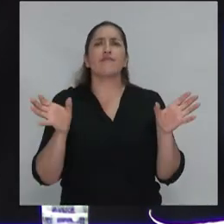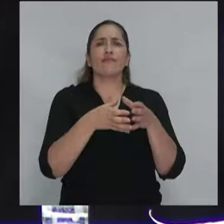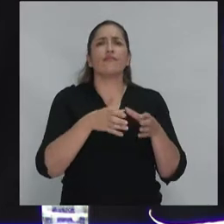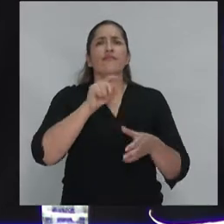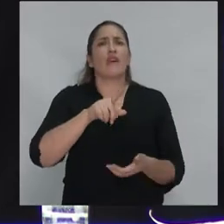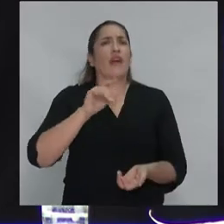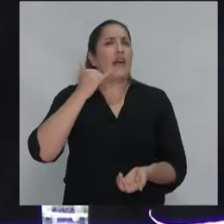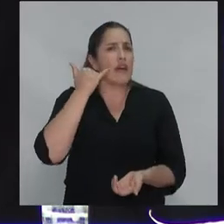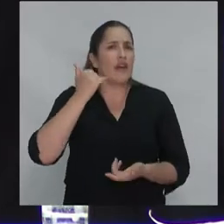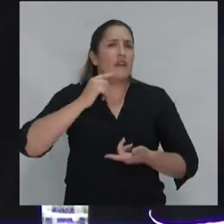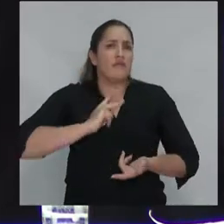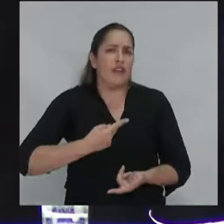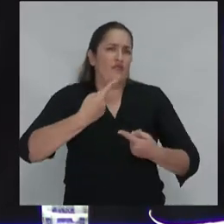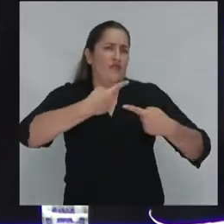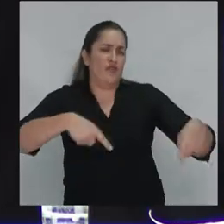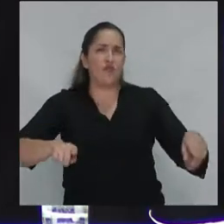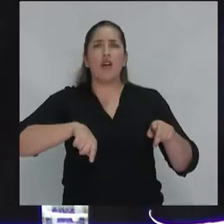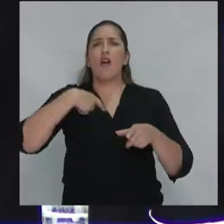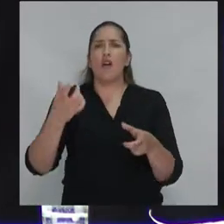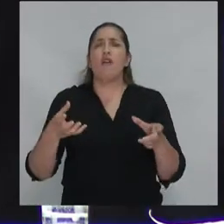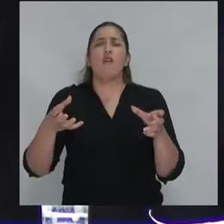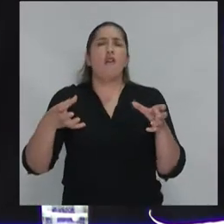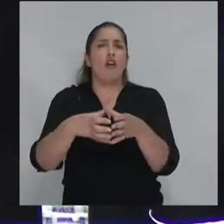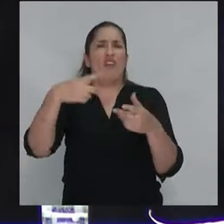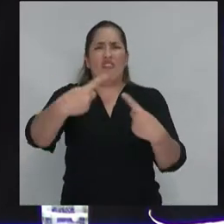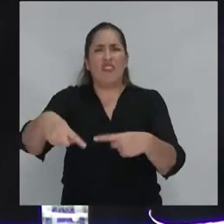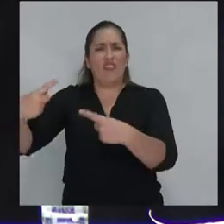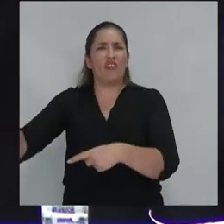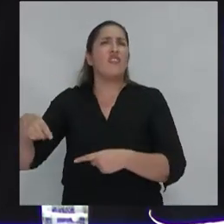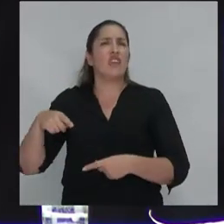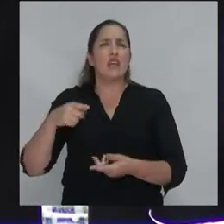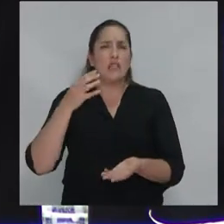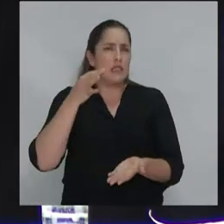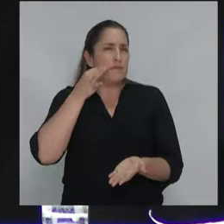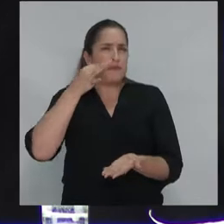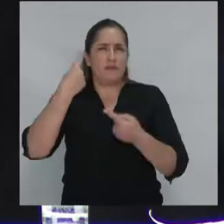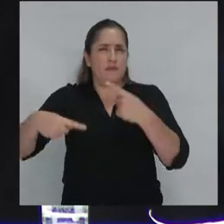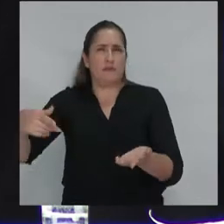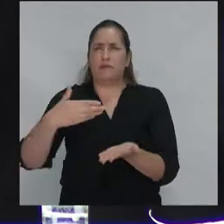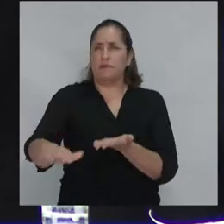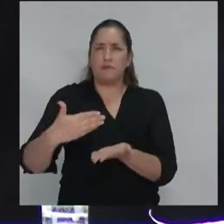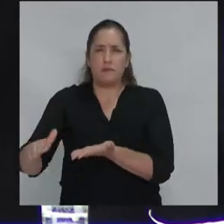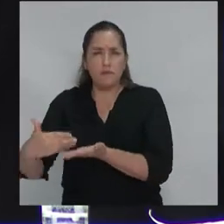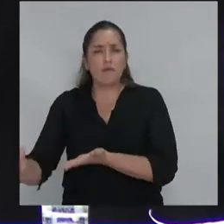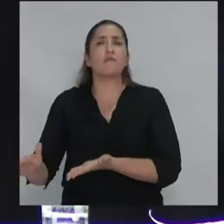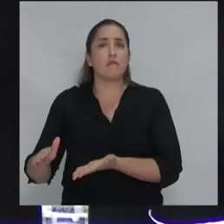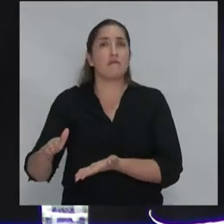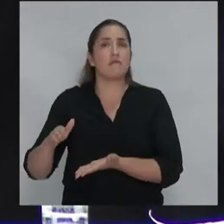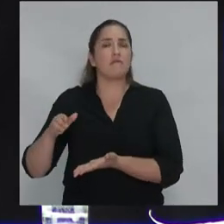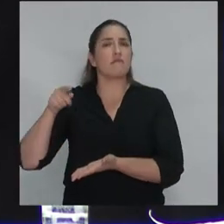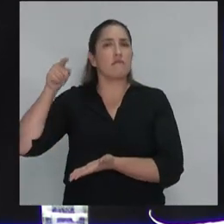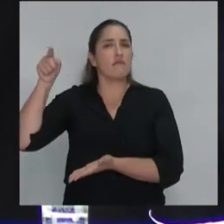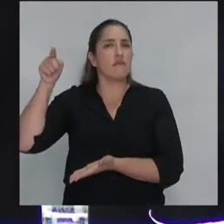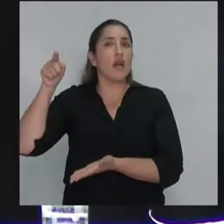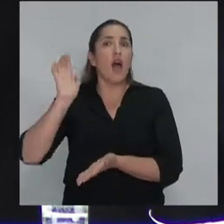sexistas y no hay manera de racistas, hay una parte de la población que,